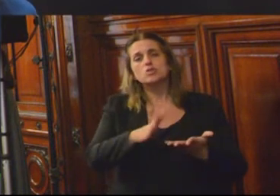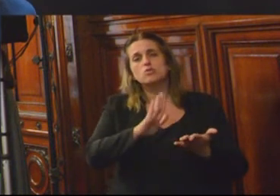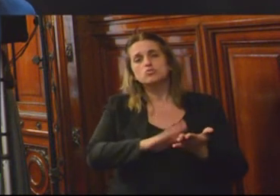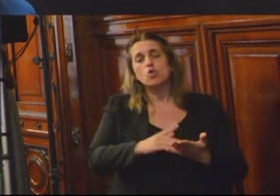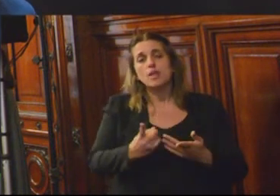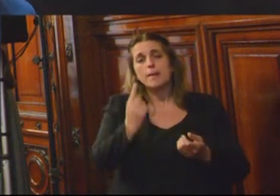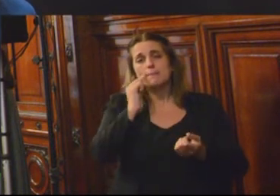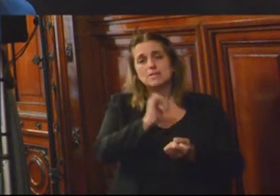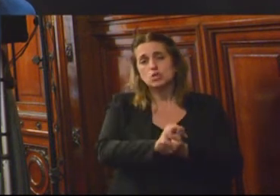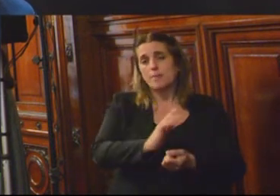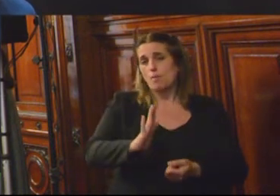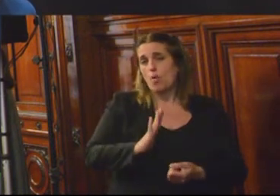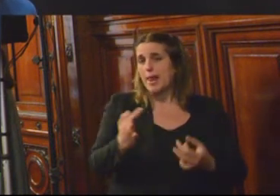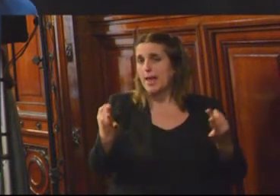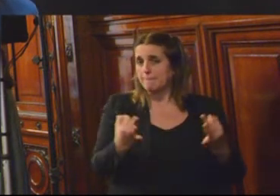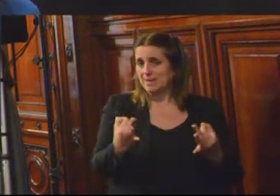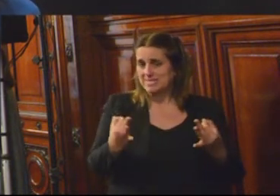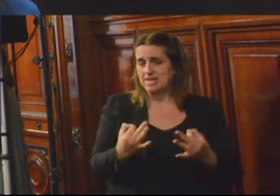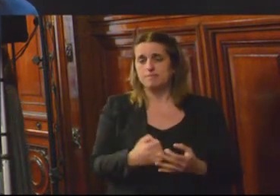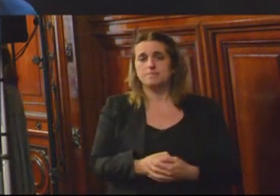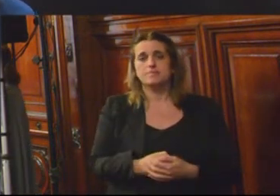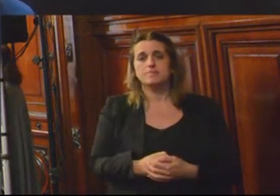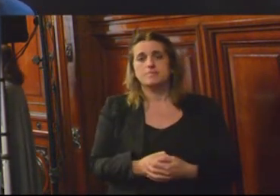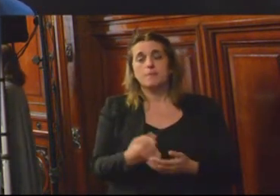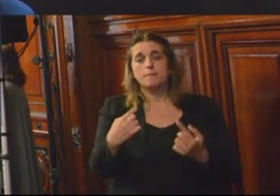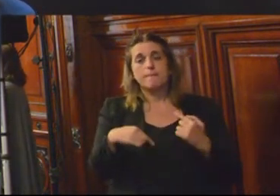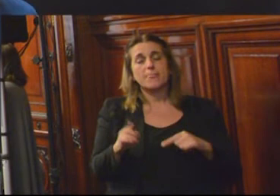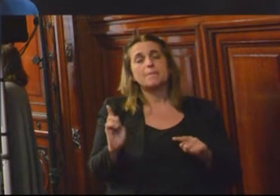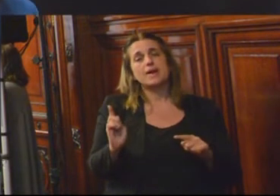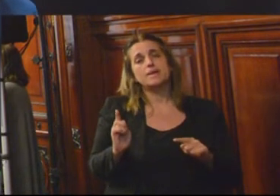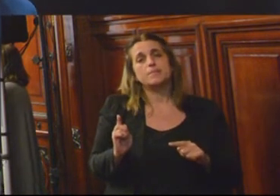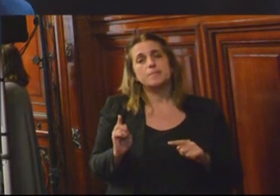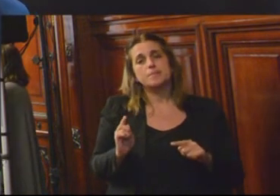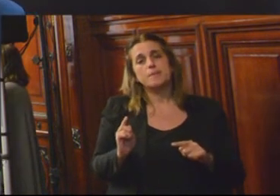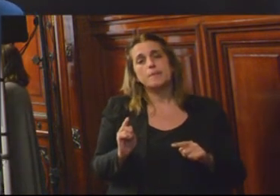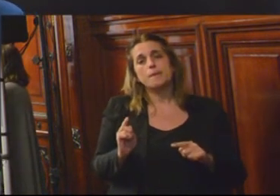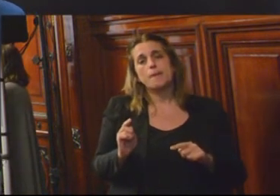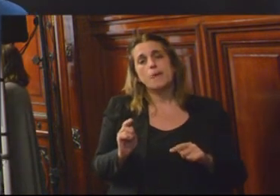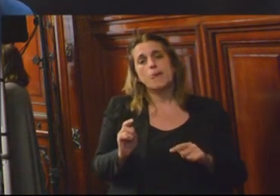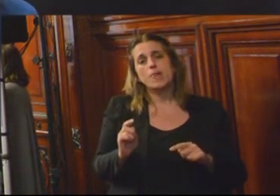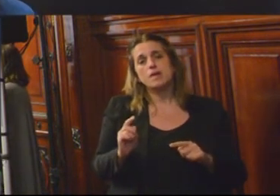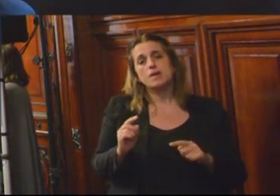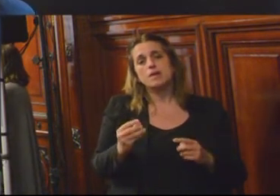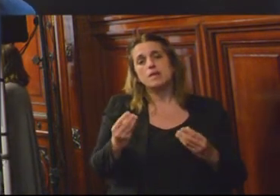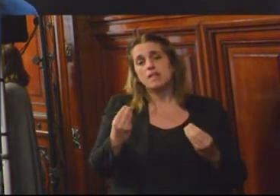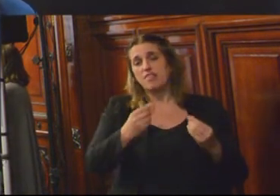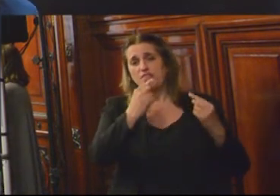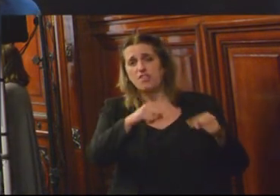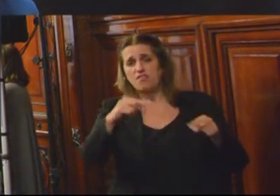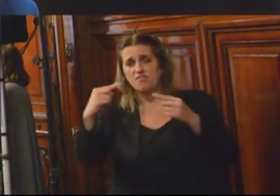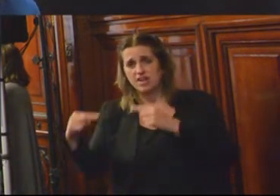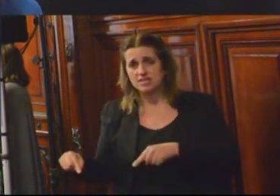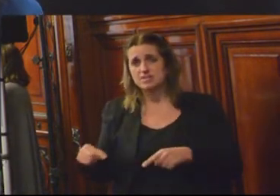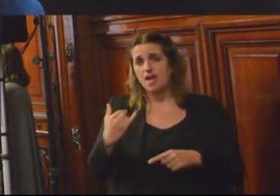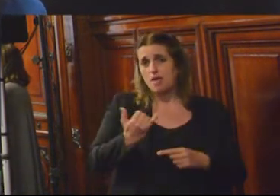mujeres privadas de libertad, para las condiciones, perdón, para las consecuencias diferenciadas también que